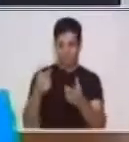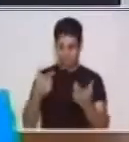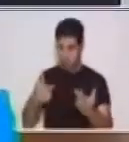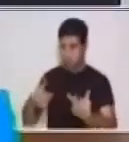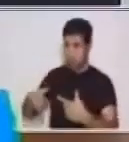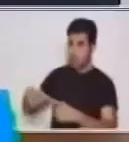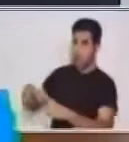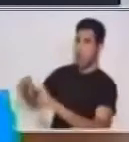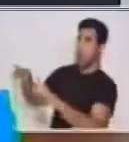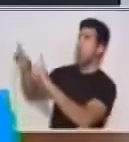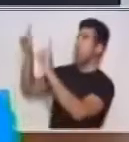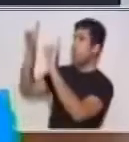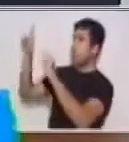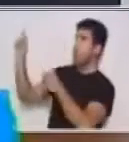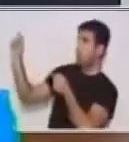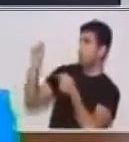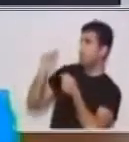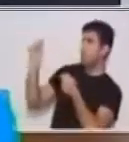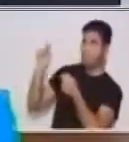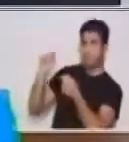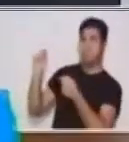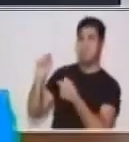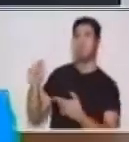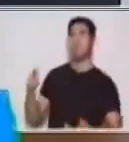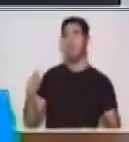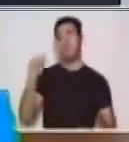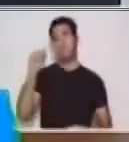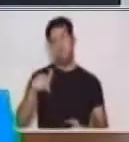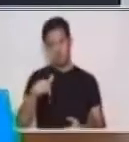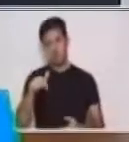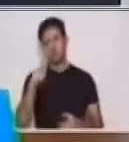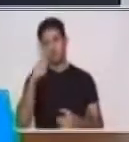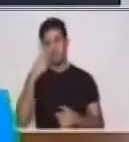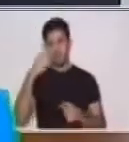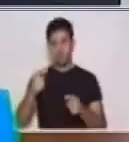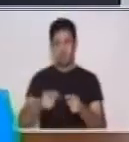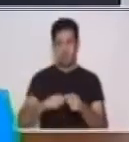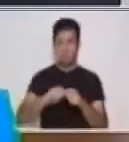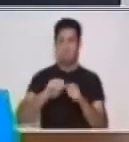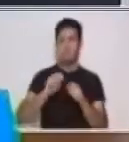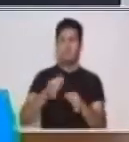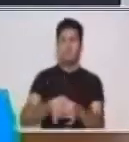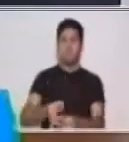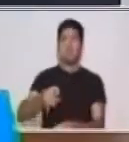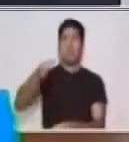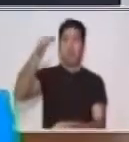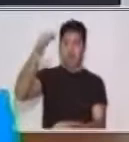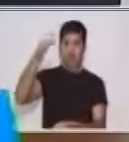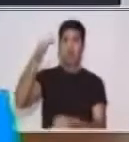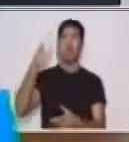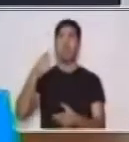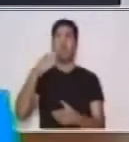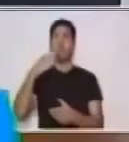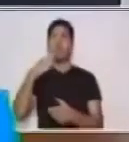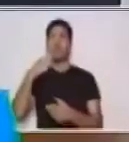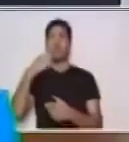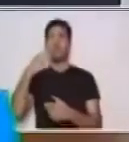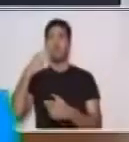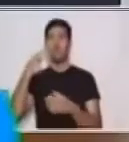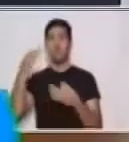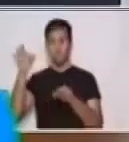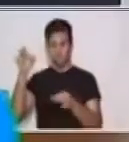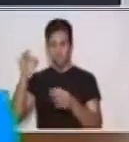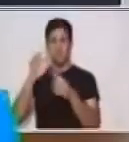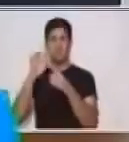grandes obras de arte se representan elaboradas de varas de bambú, de papel de china multicolor y que